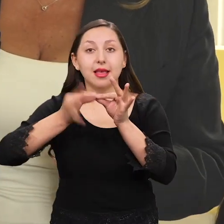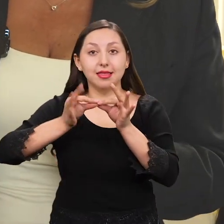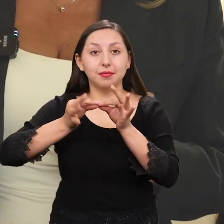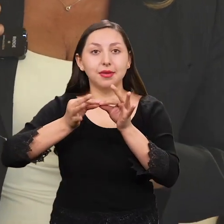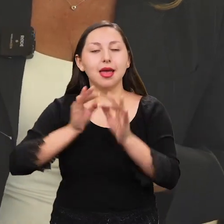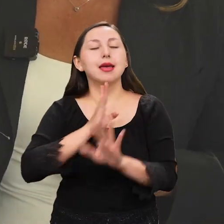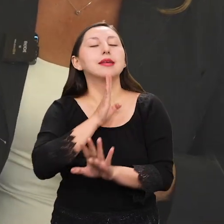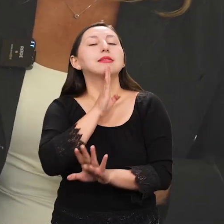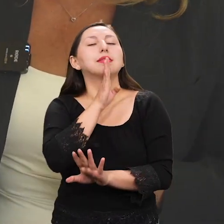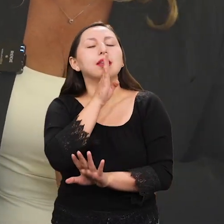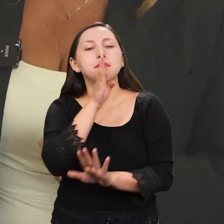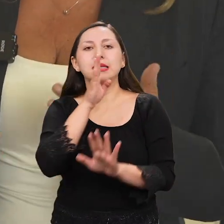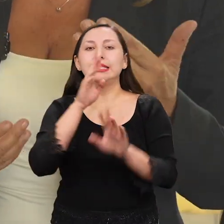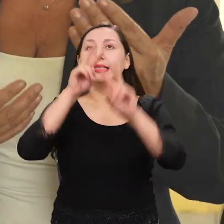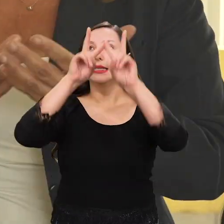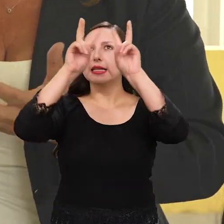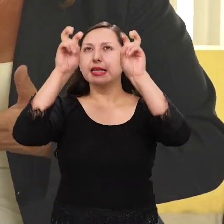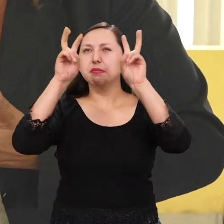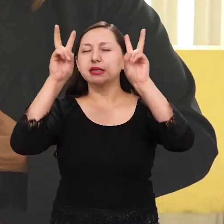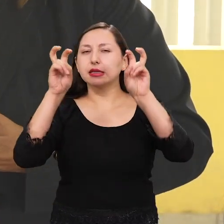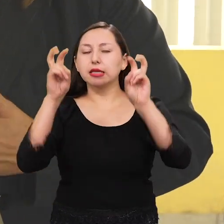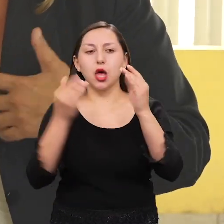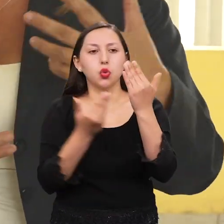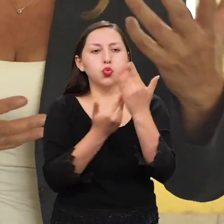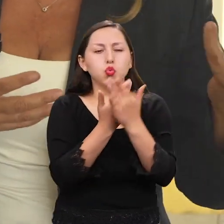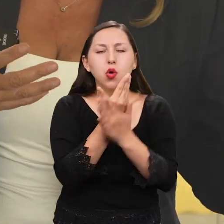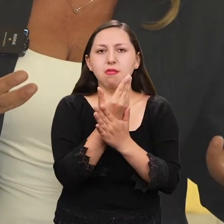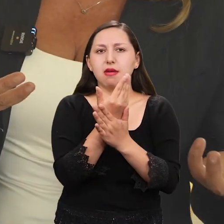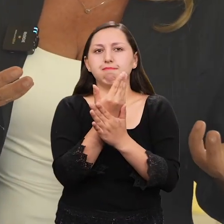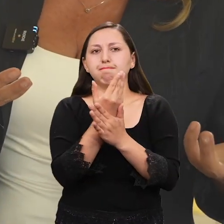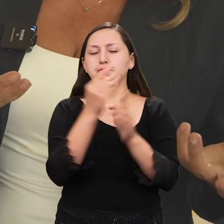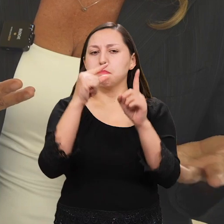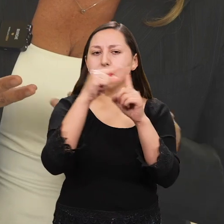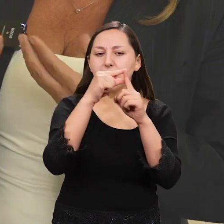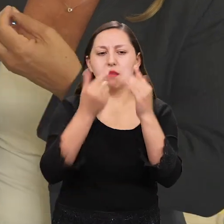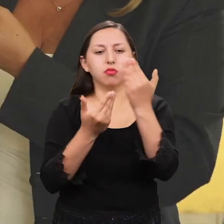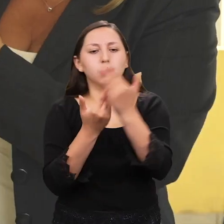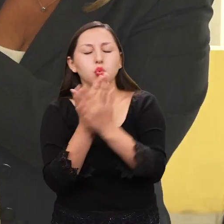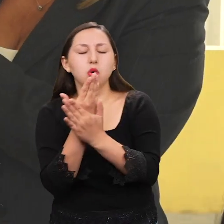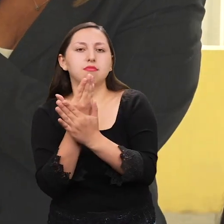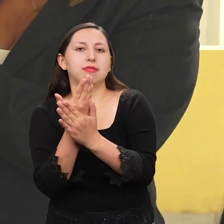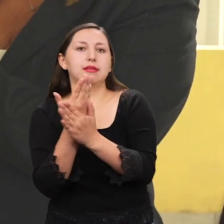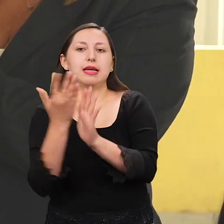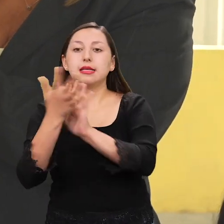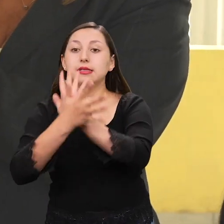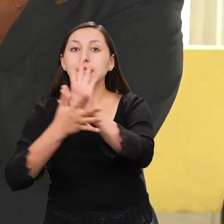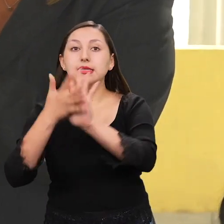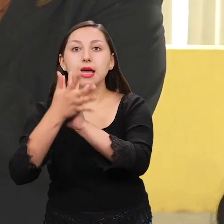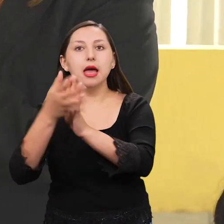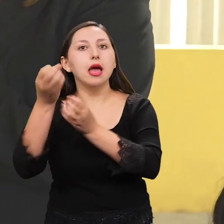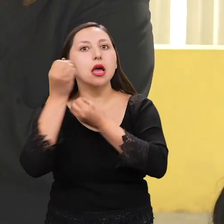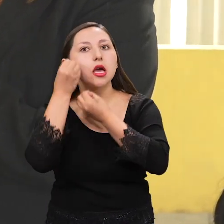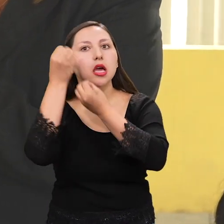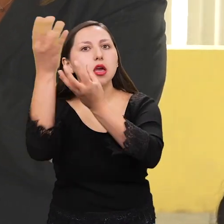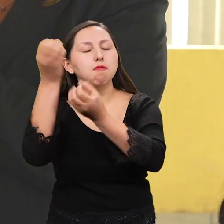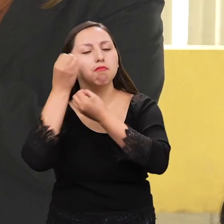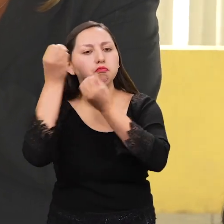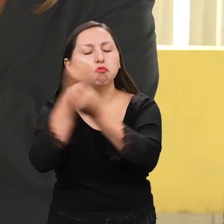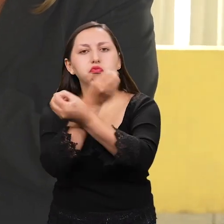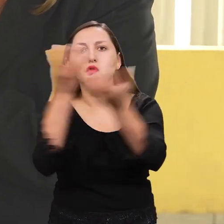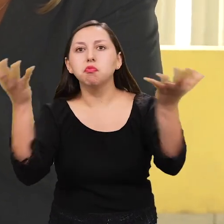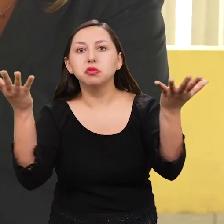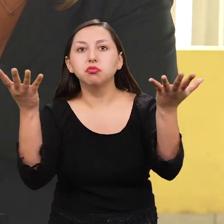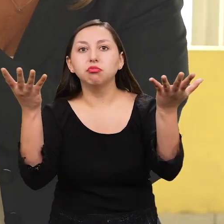los días es una formación. Hay una nueva palabra, un nuevo contexto, información que a lo mejor la persona sorda no